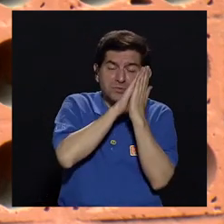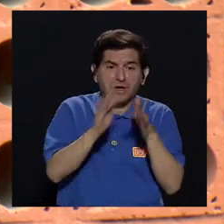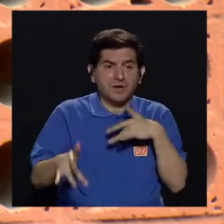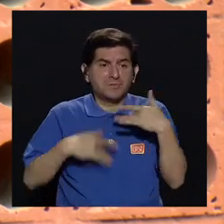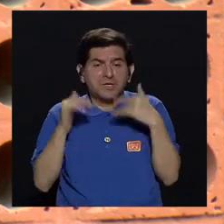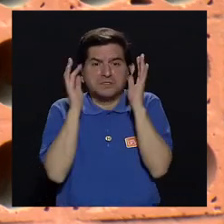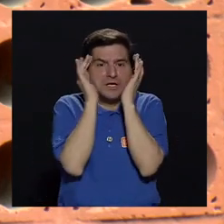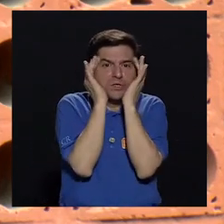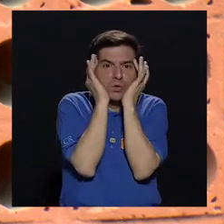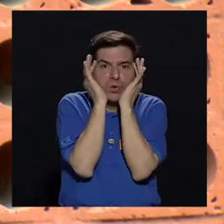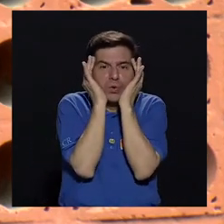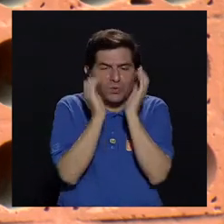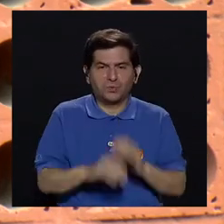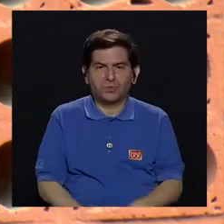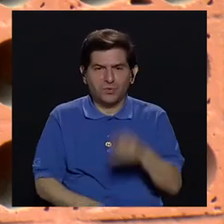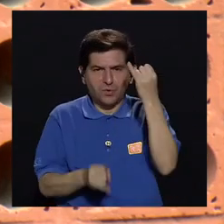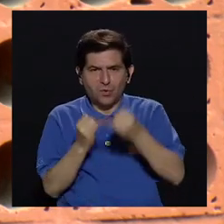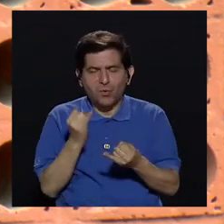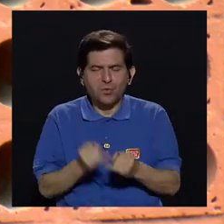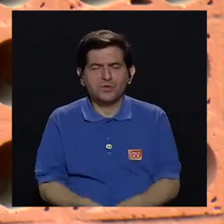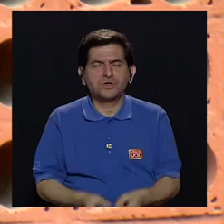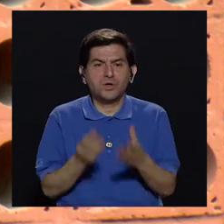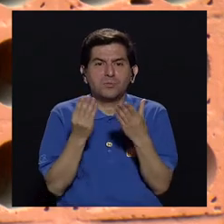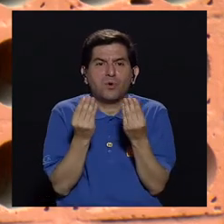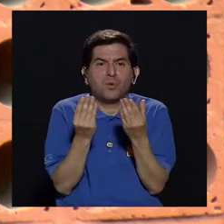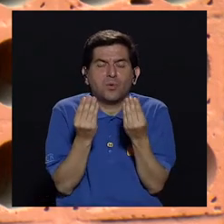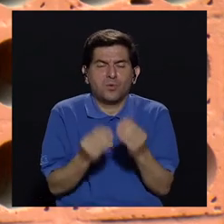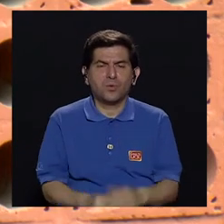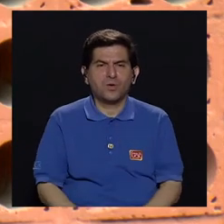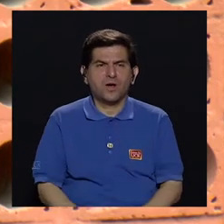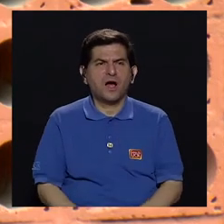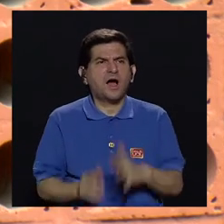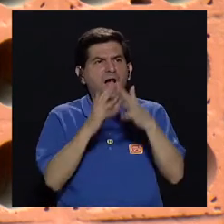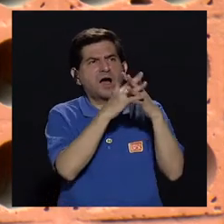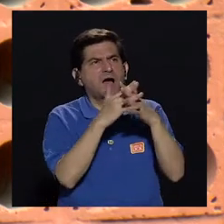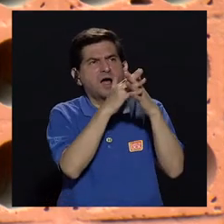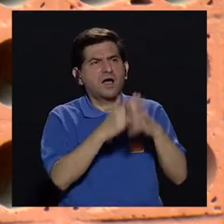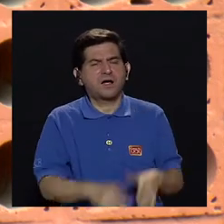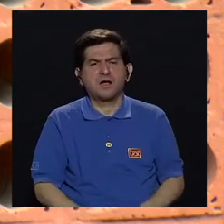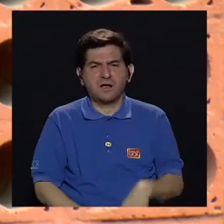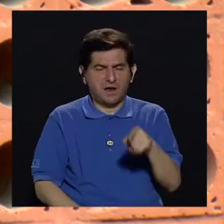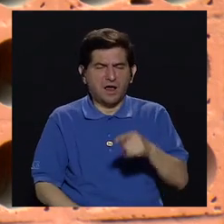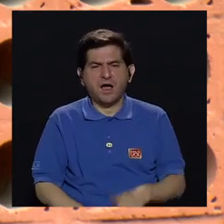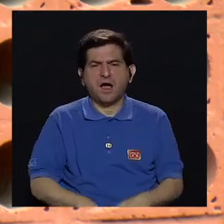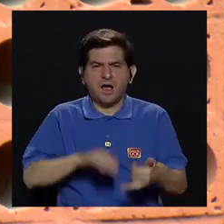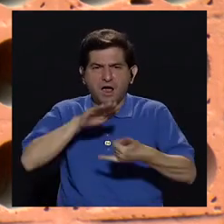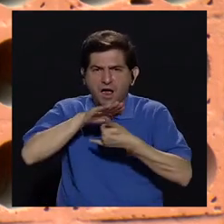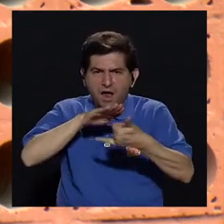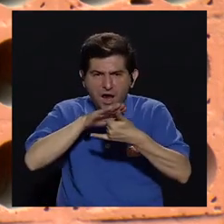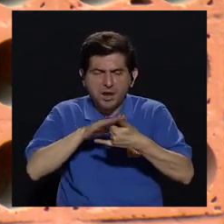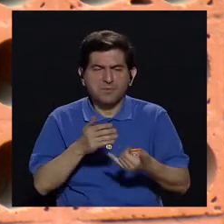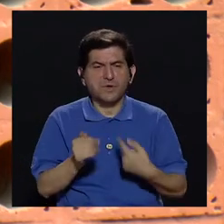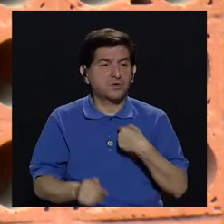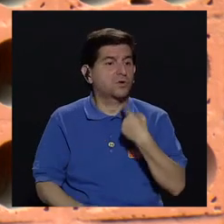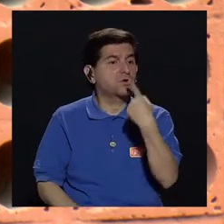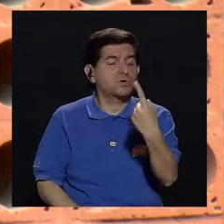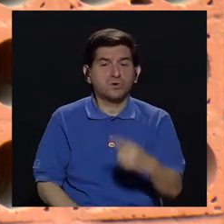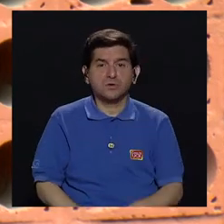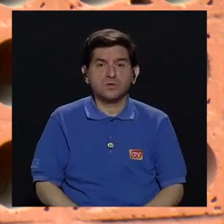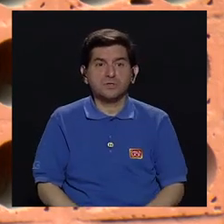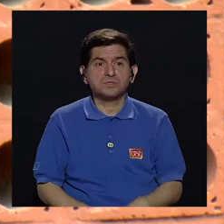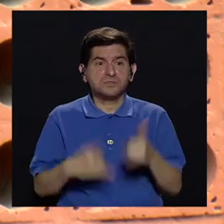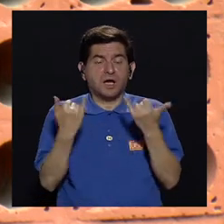me siento ansiosa. El último ataque me dio, estábamos en Estados Unidos, íbamos a entrar al metro, entonces de repente dicen,